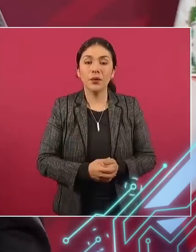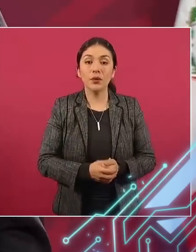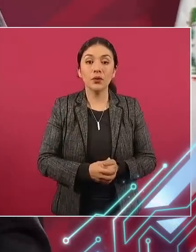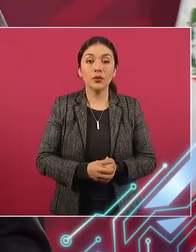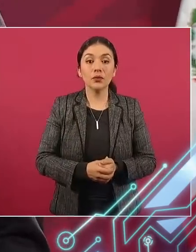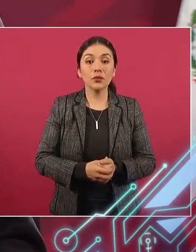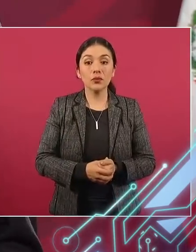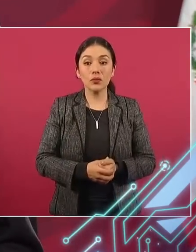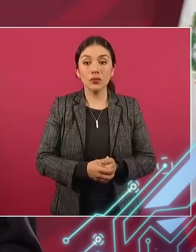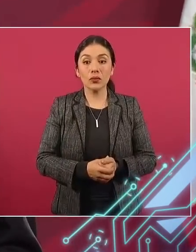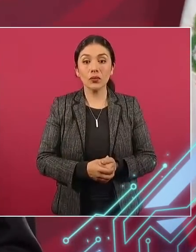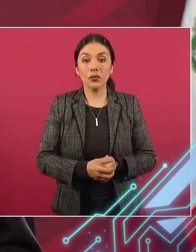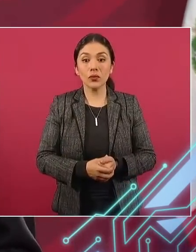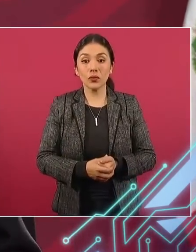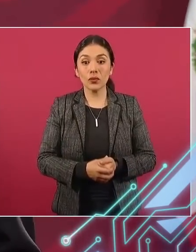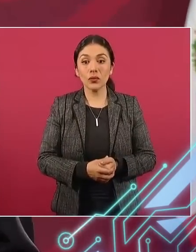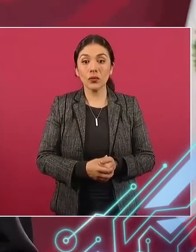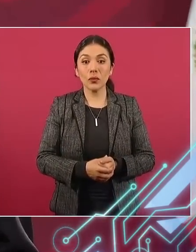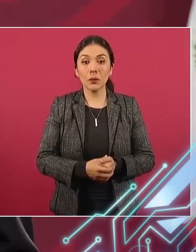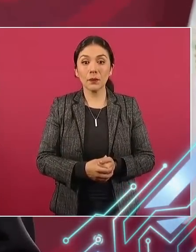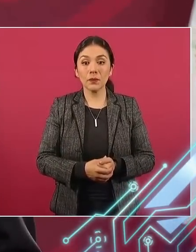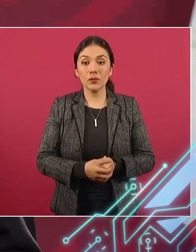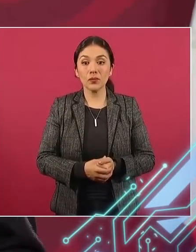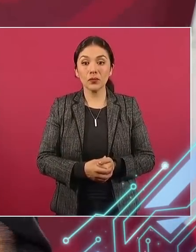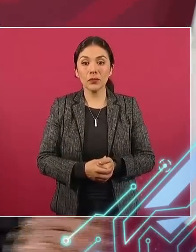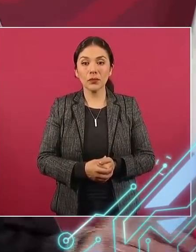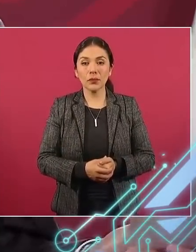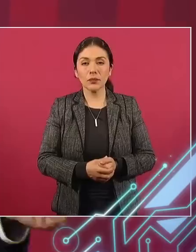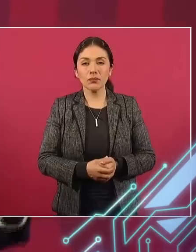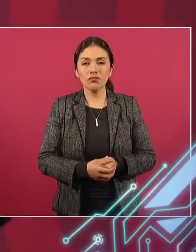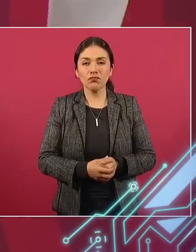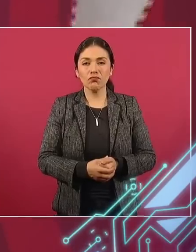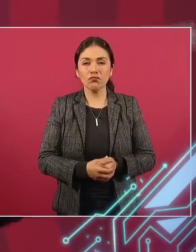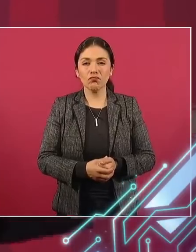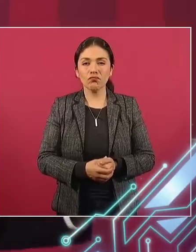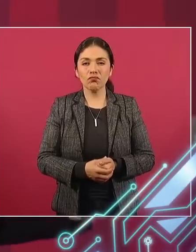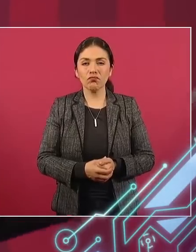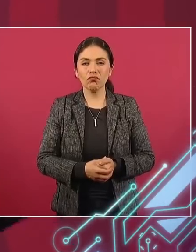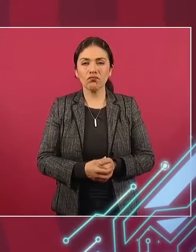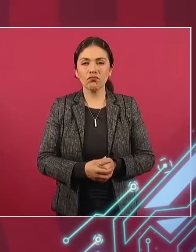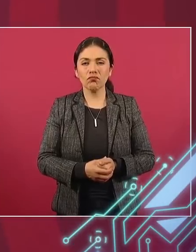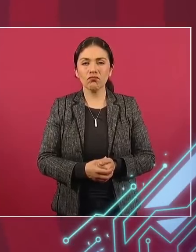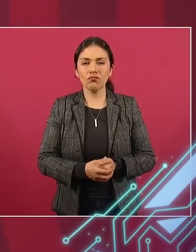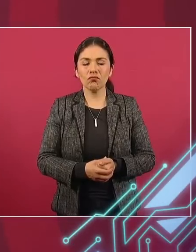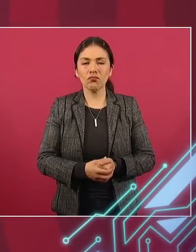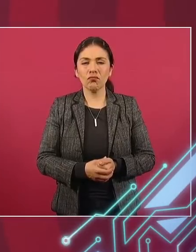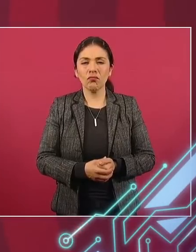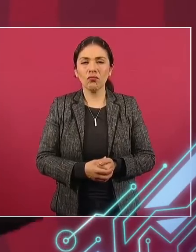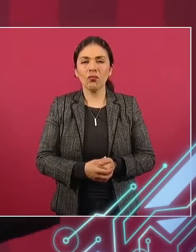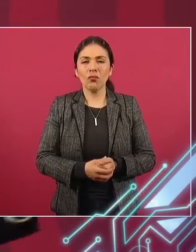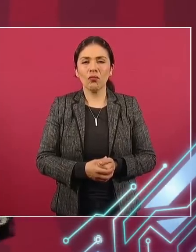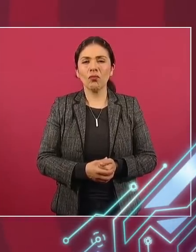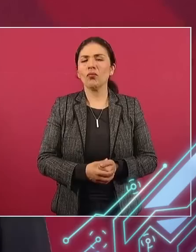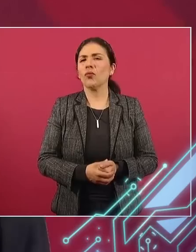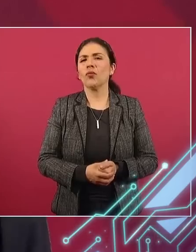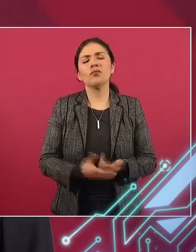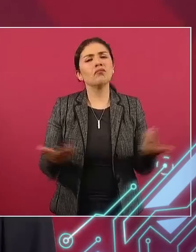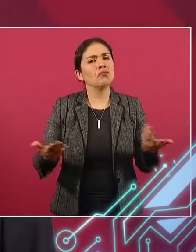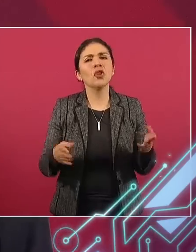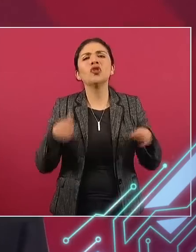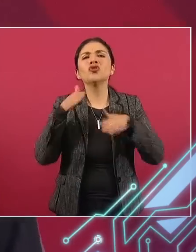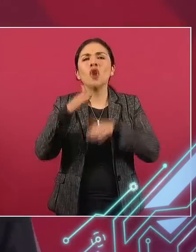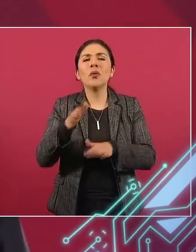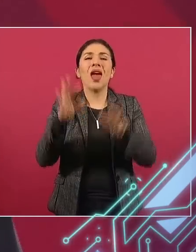las intervenciones, pues hubieron con toda libertad